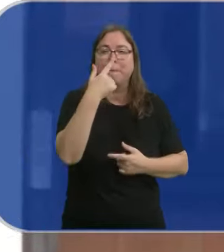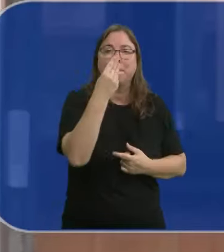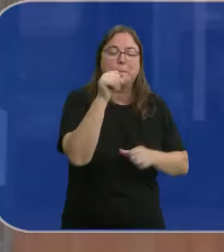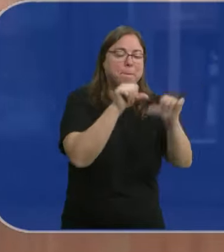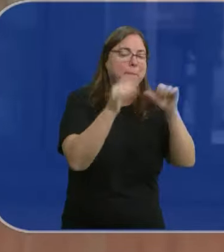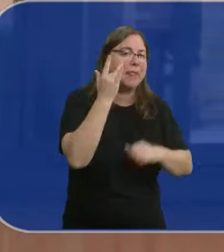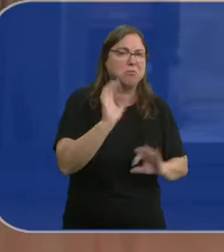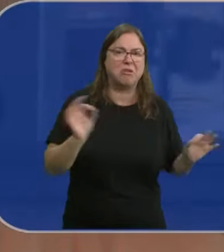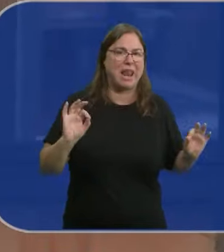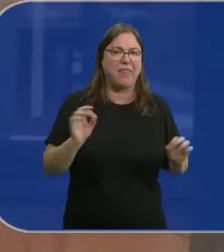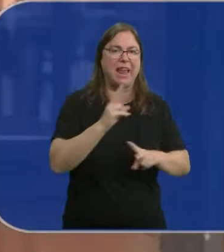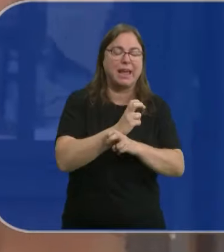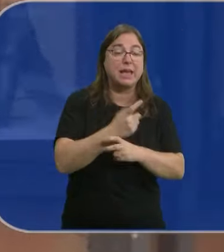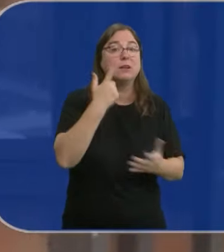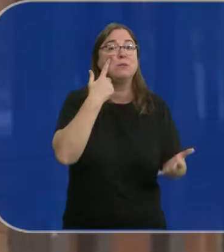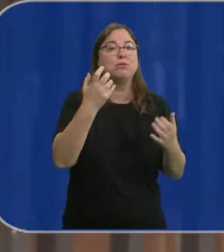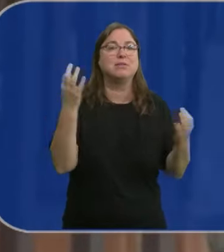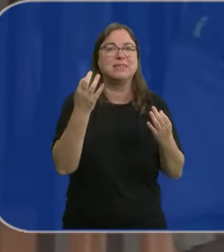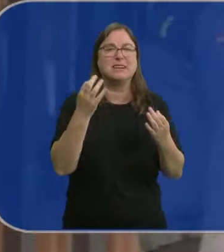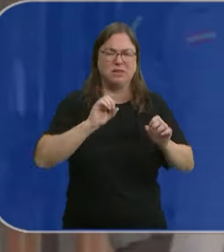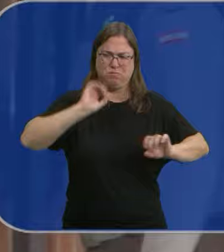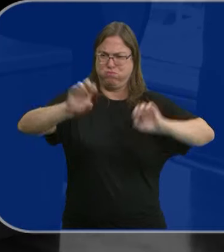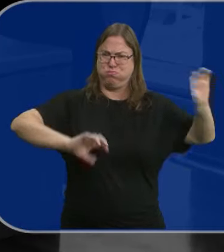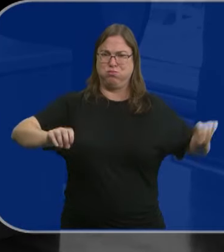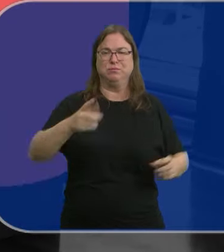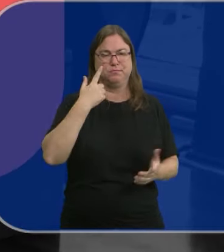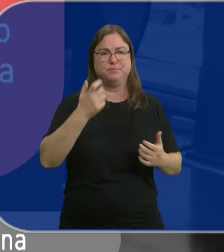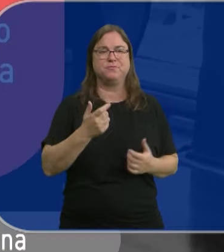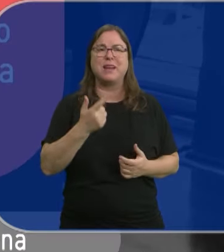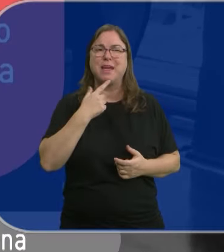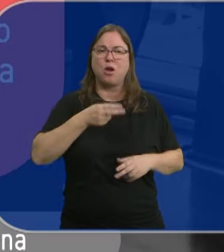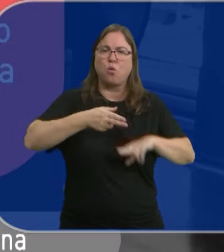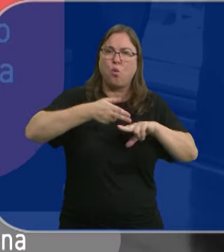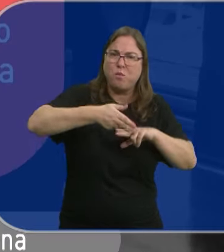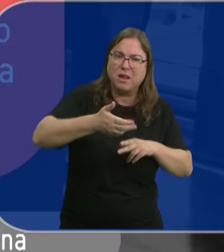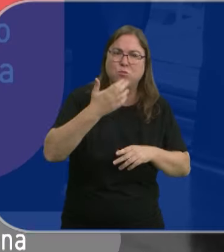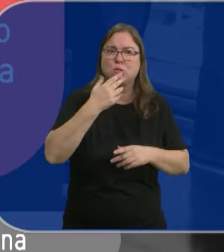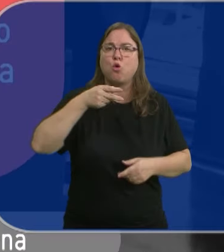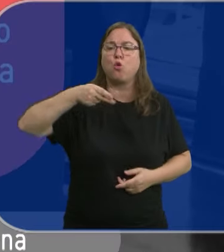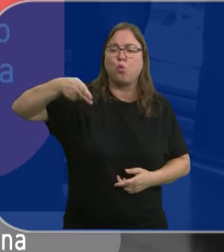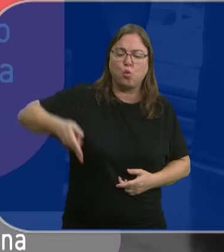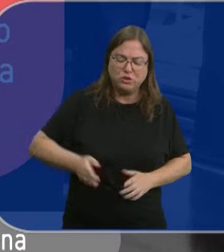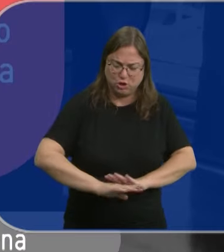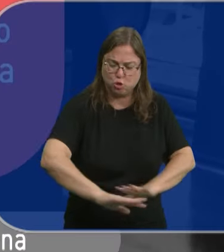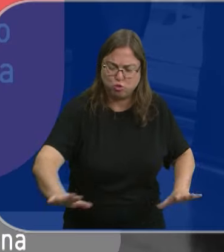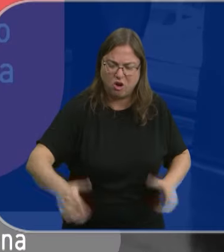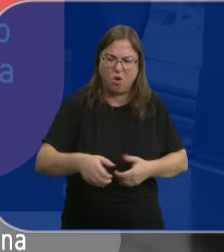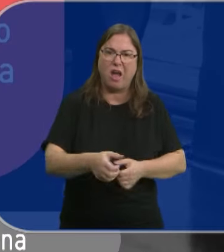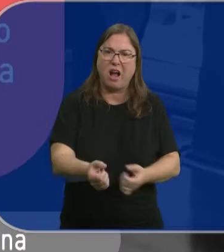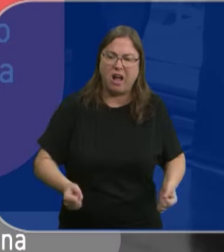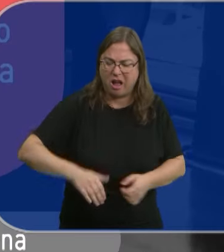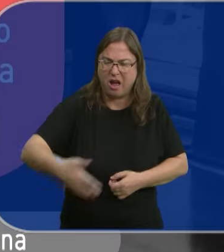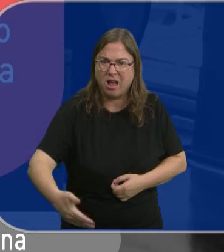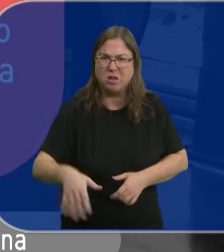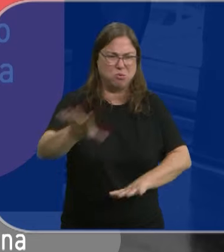olía a productos de limpieza, aunque la llamó la atención el desorden que había. Había cubiertos, entre ellos cuchillos por el suelo, cajones